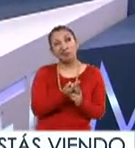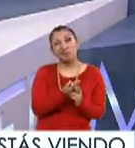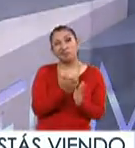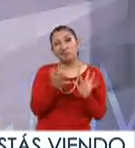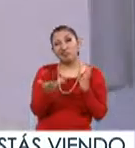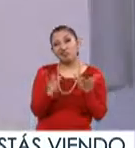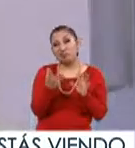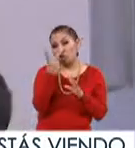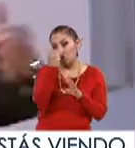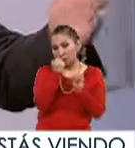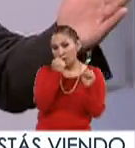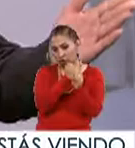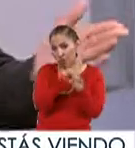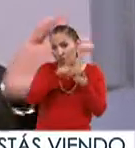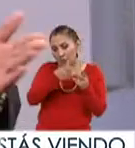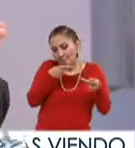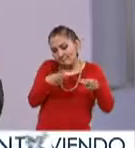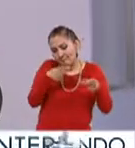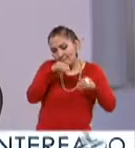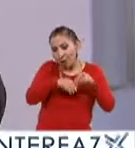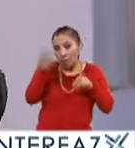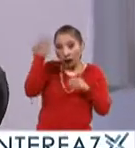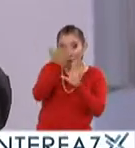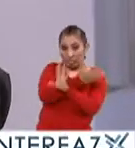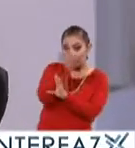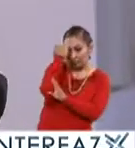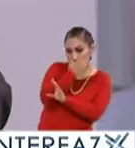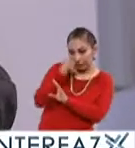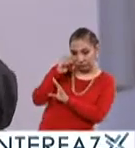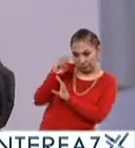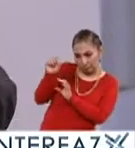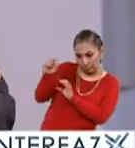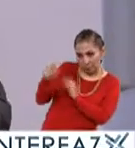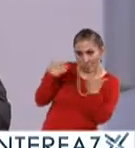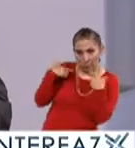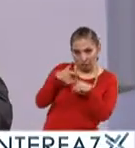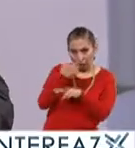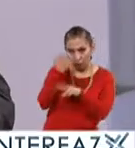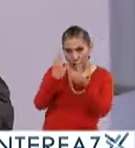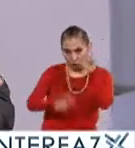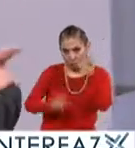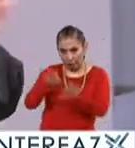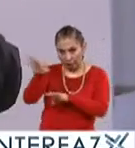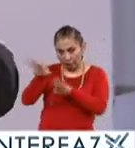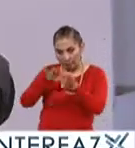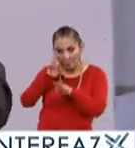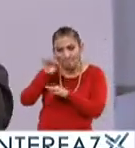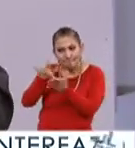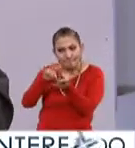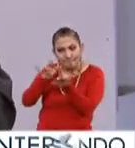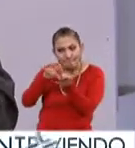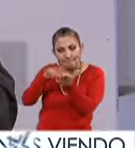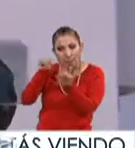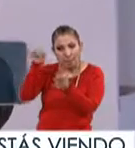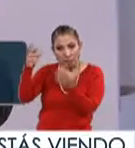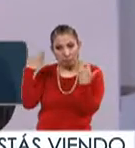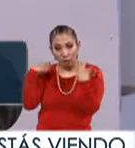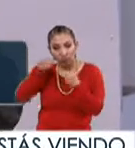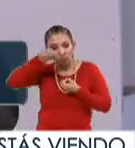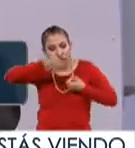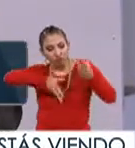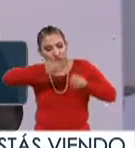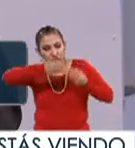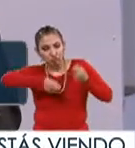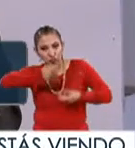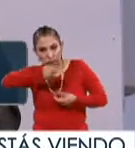aproximadamente dos años, elaborando un diagnóstico a través de los mismos maestros de las escuelas normales, y son los mismos maestros quienes han